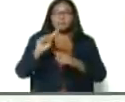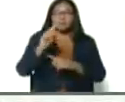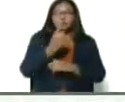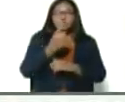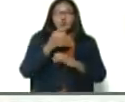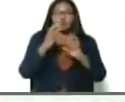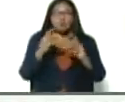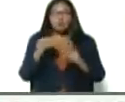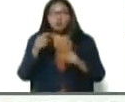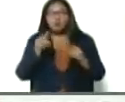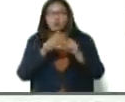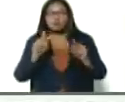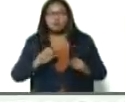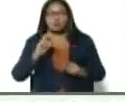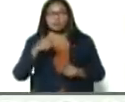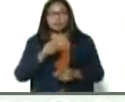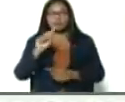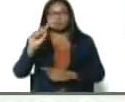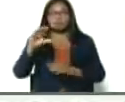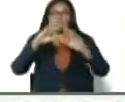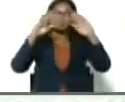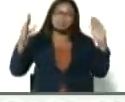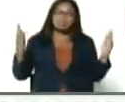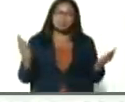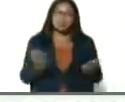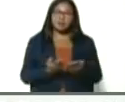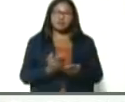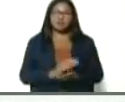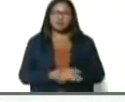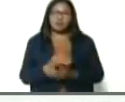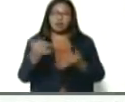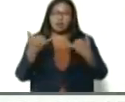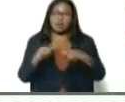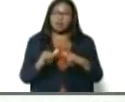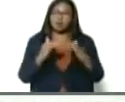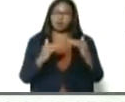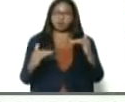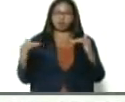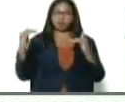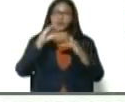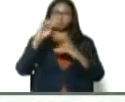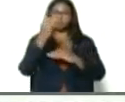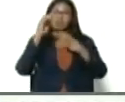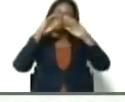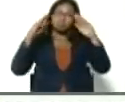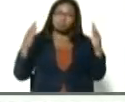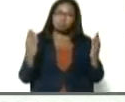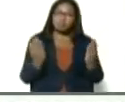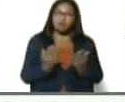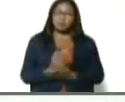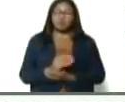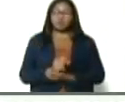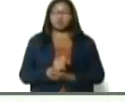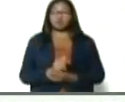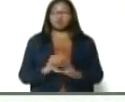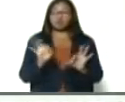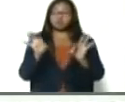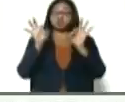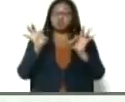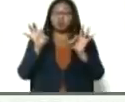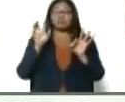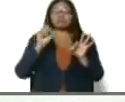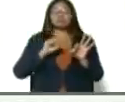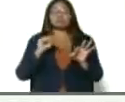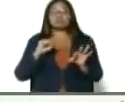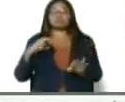de la raza Nigerian Dwarf, esta raza... O que Aquiles es hijo del padrote número uno del mundo. Es así presidente y además viene un